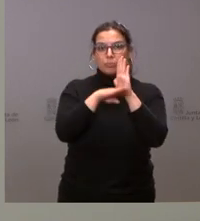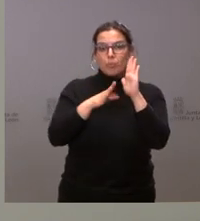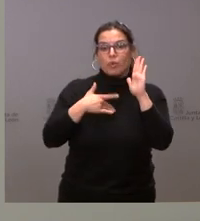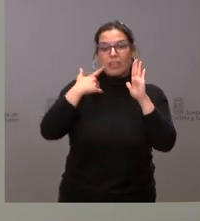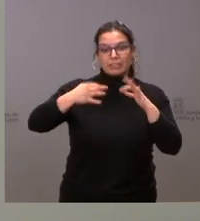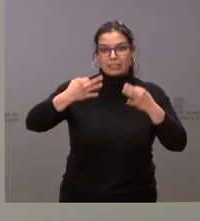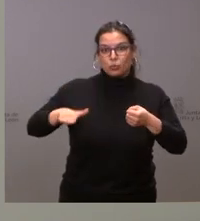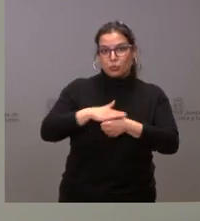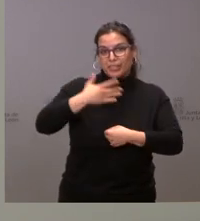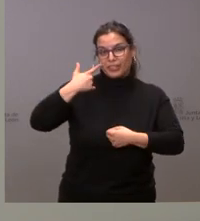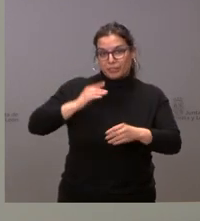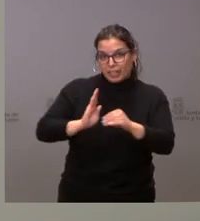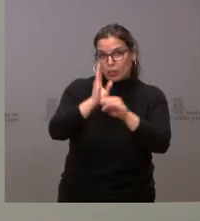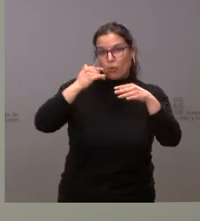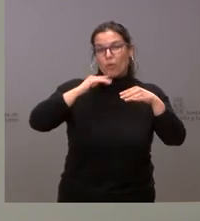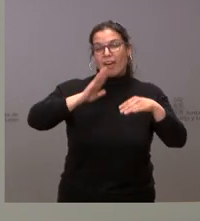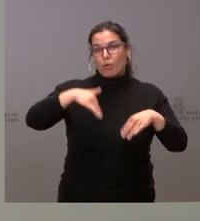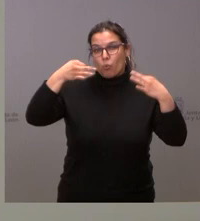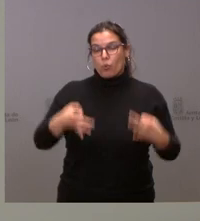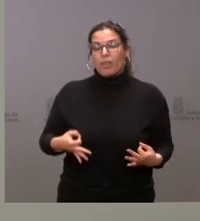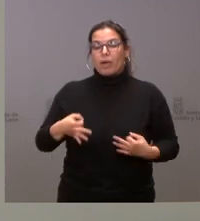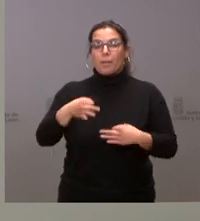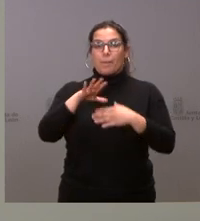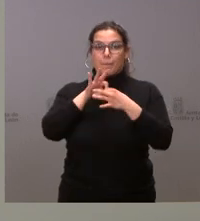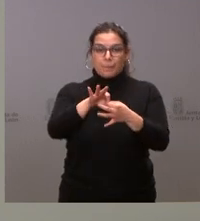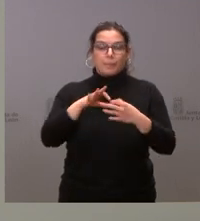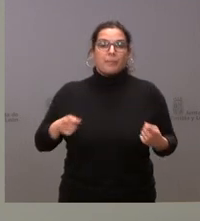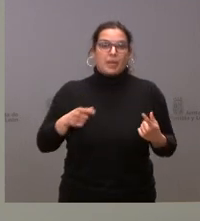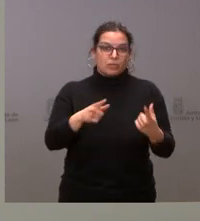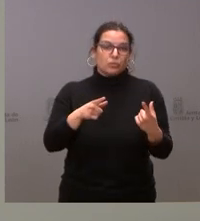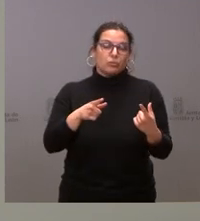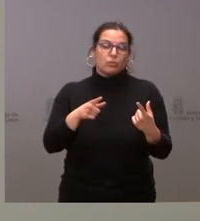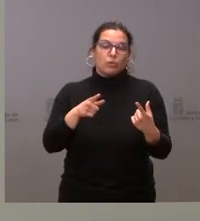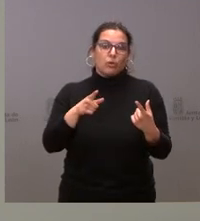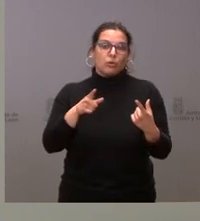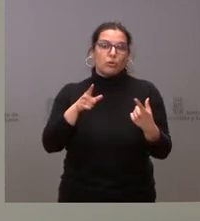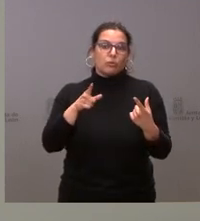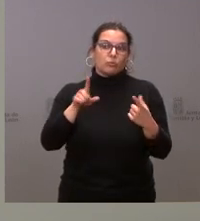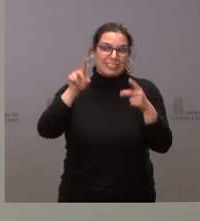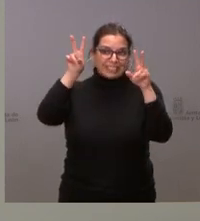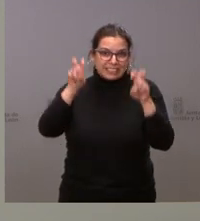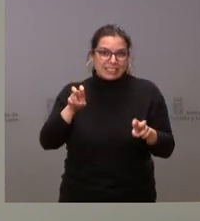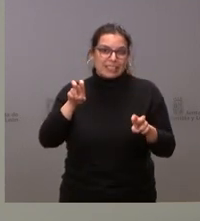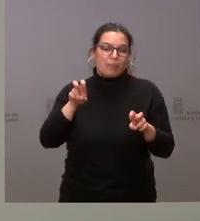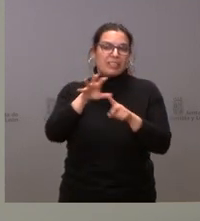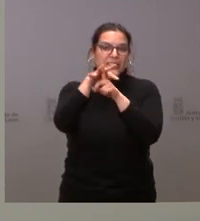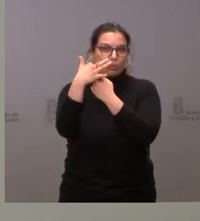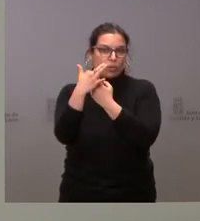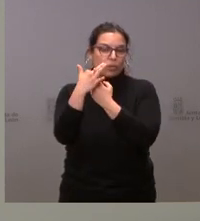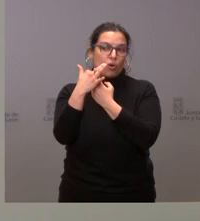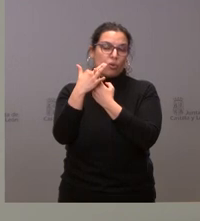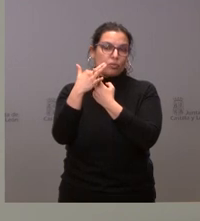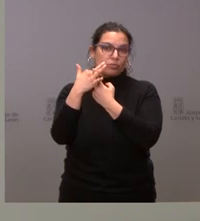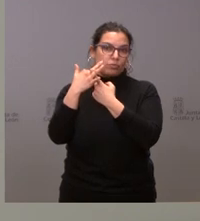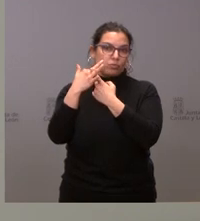financiación adecuada en relación con los gastos que se pudieran derivar en relación con esta muy relevante